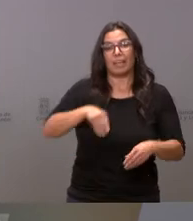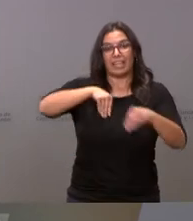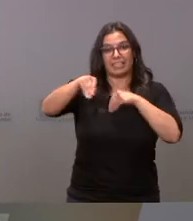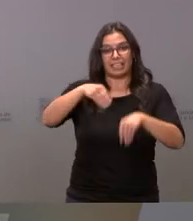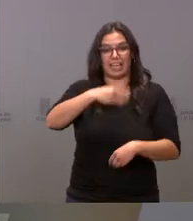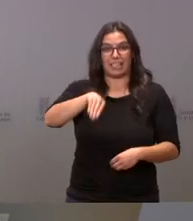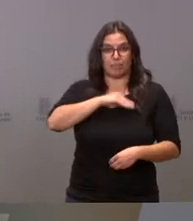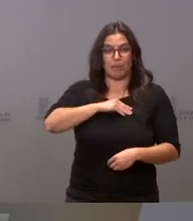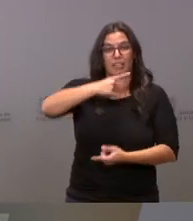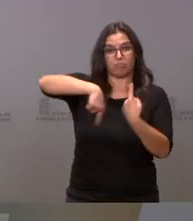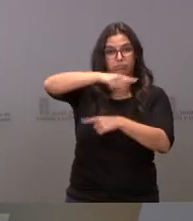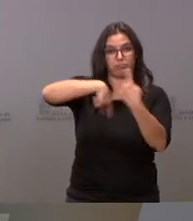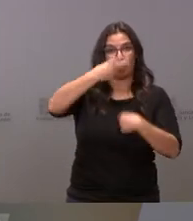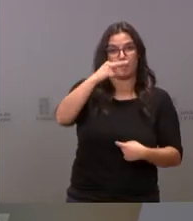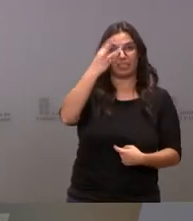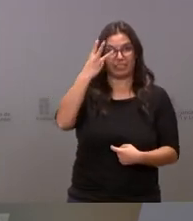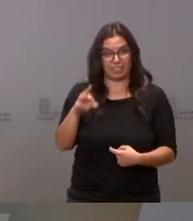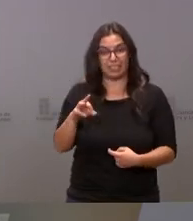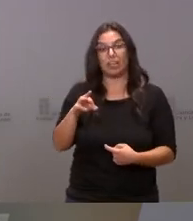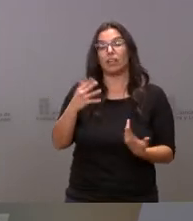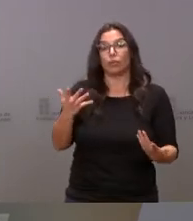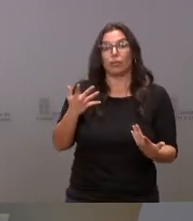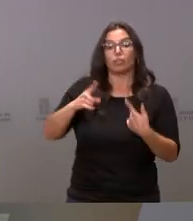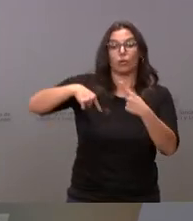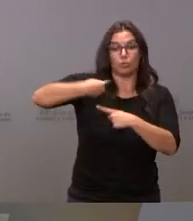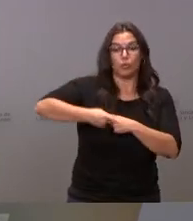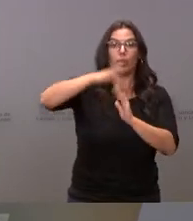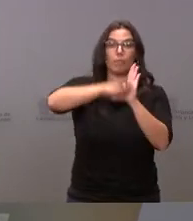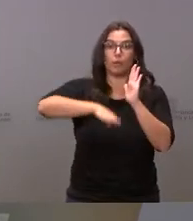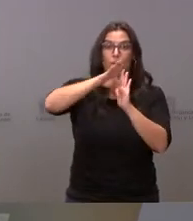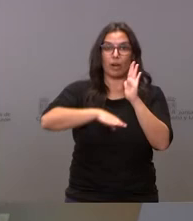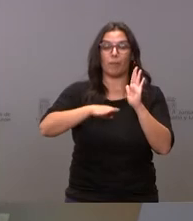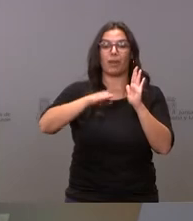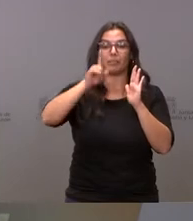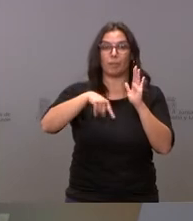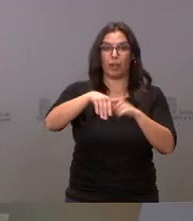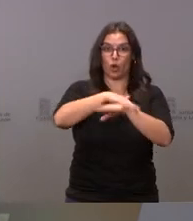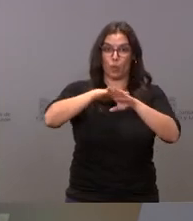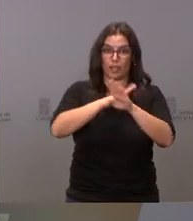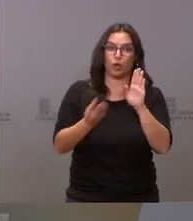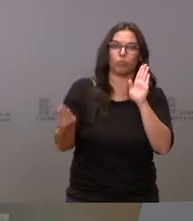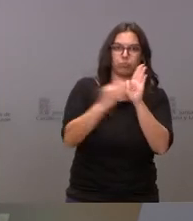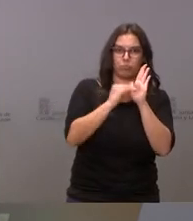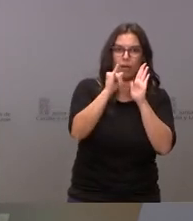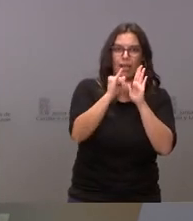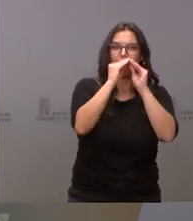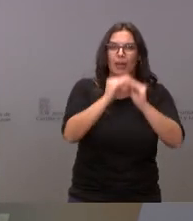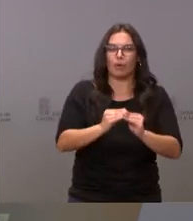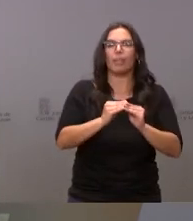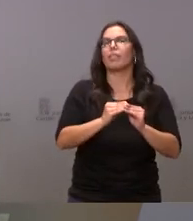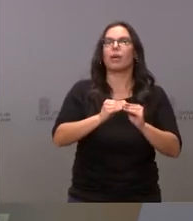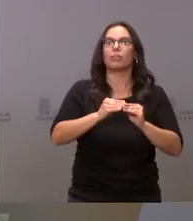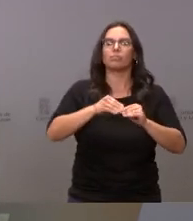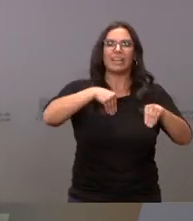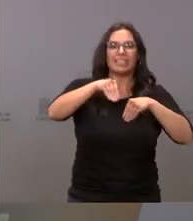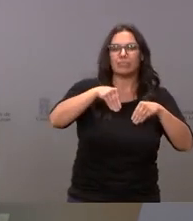España Circular 2030, lo que conlleva que en nuestro programa de legislatura, en nuestro programa de gobierno, esté la elaboración de todos los instrumentos estratégicos